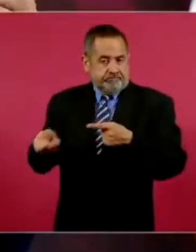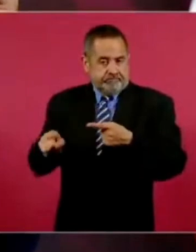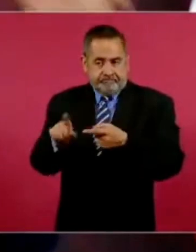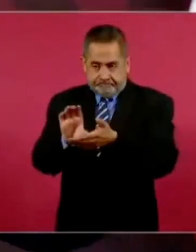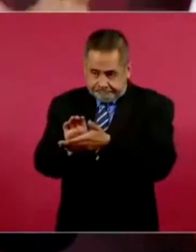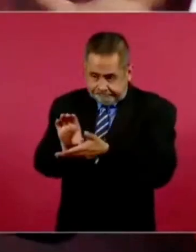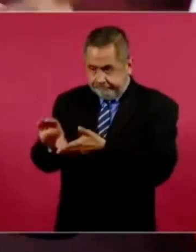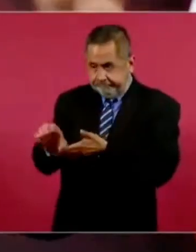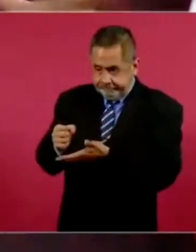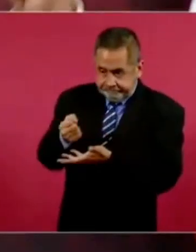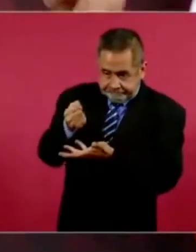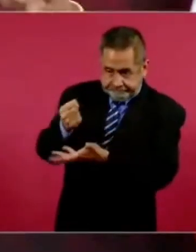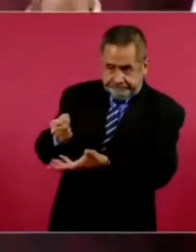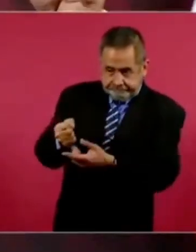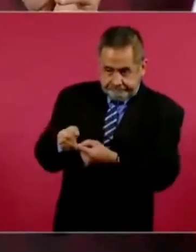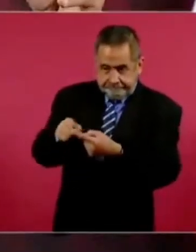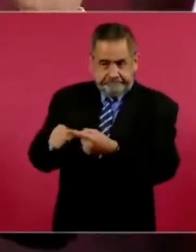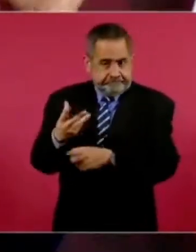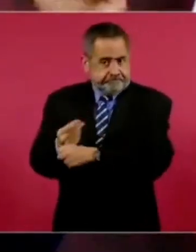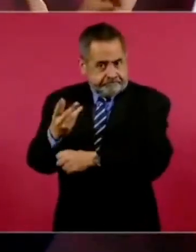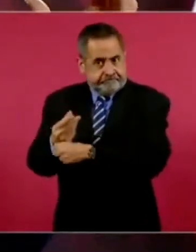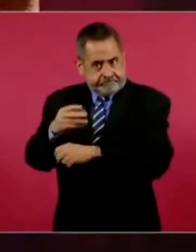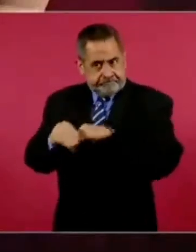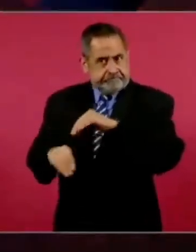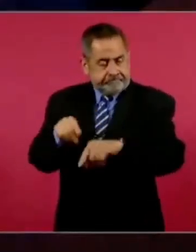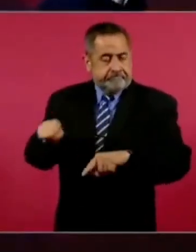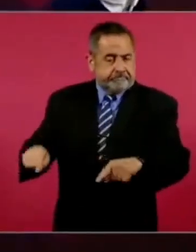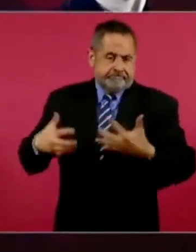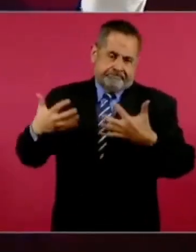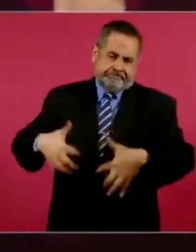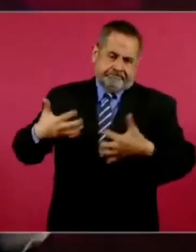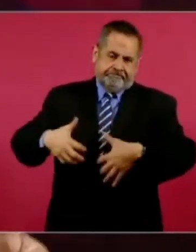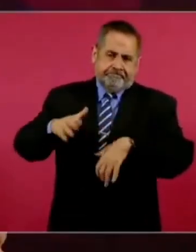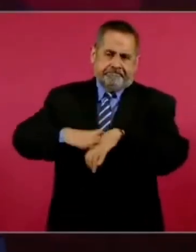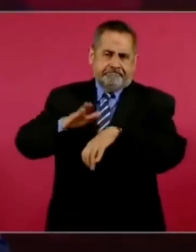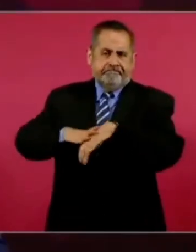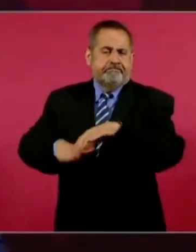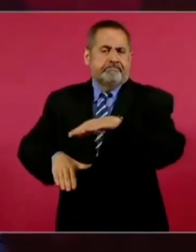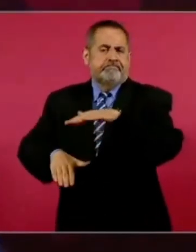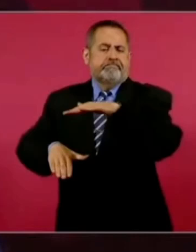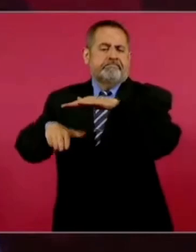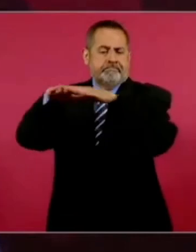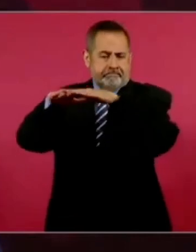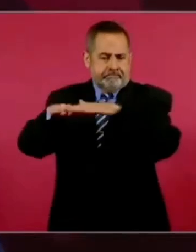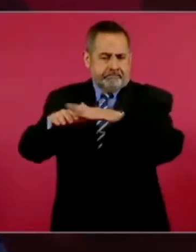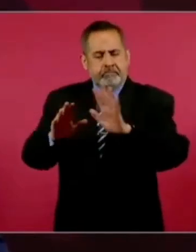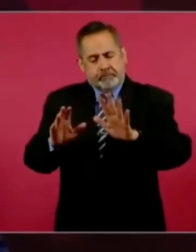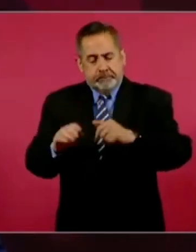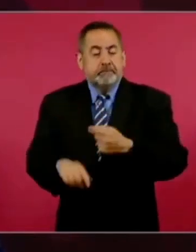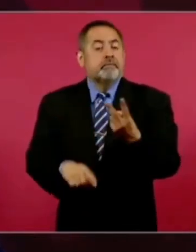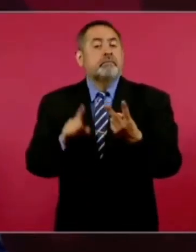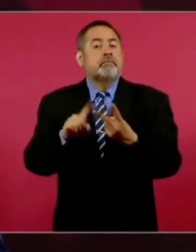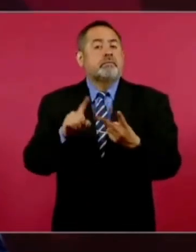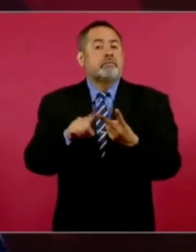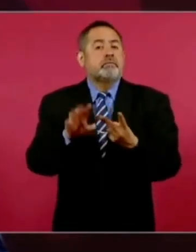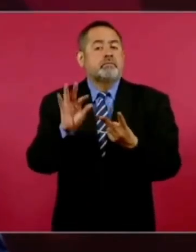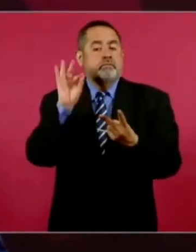invertir más y que produzcan más. La otra opción